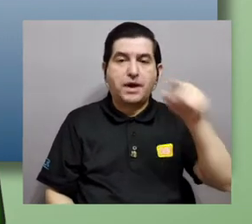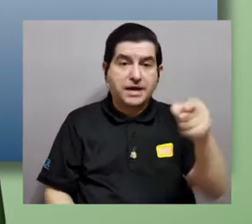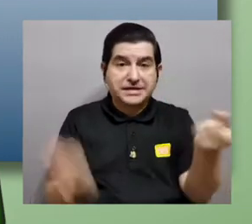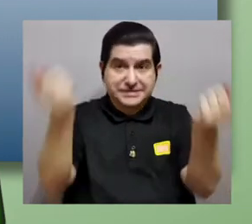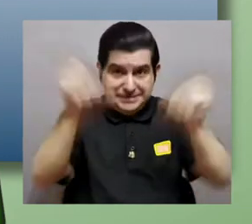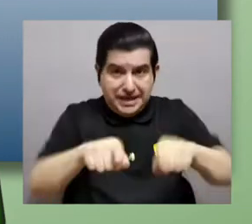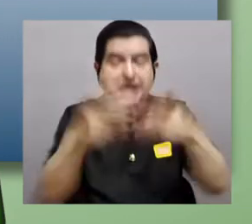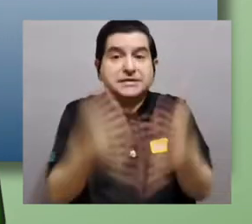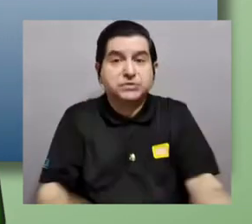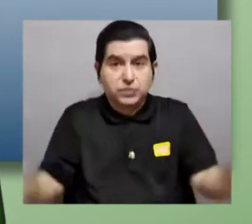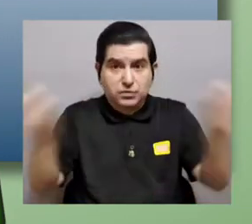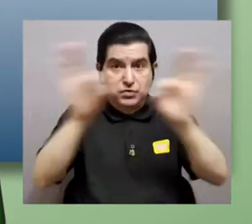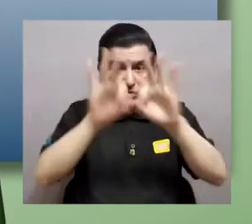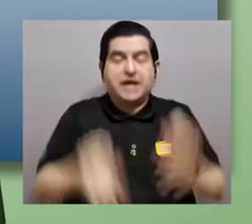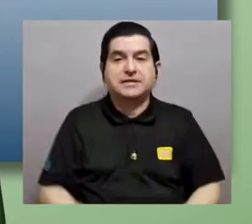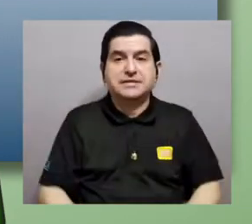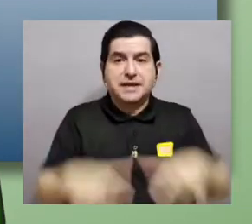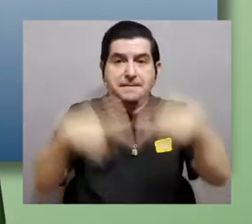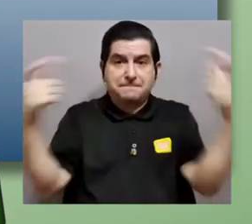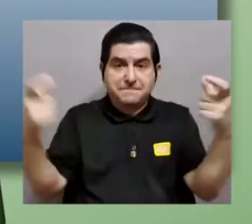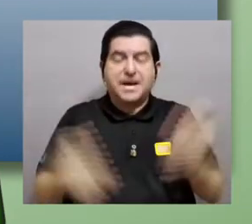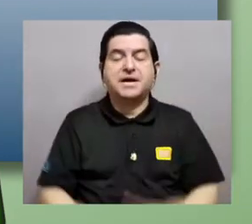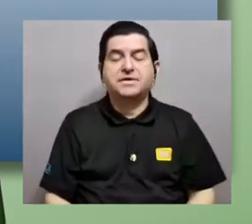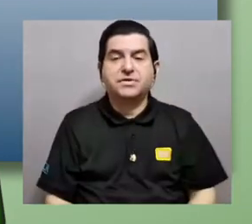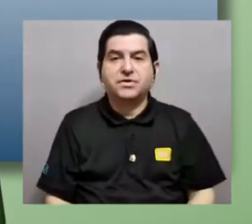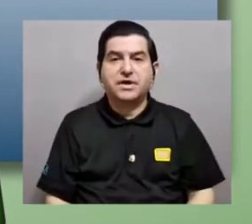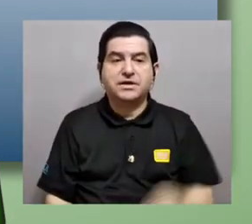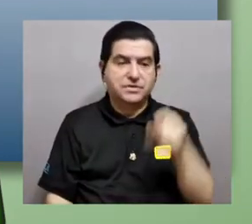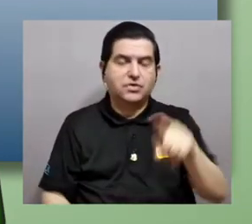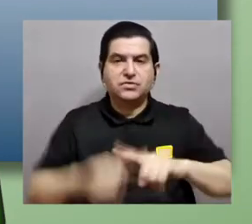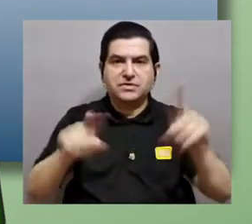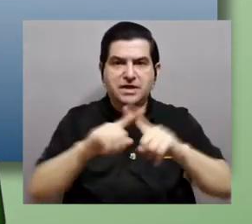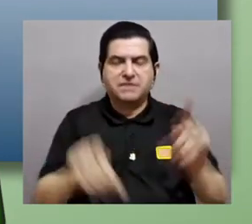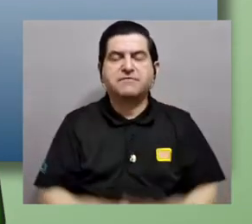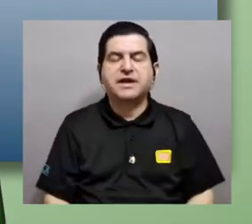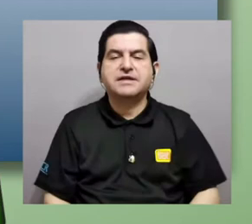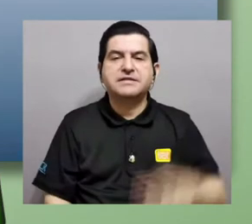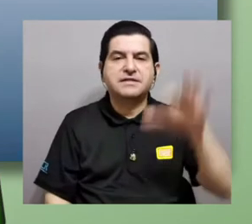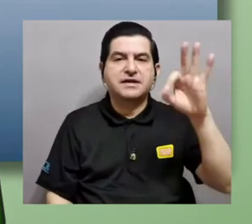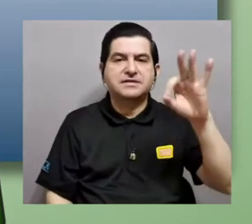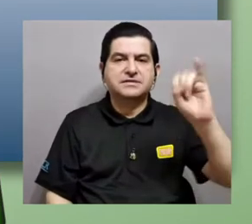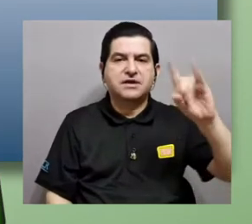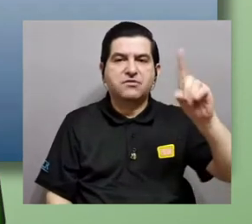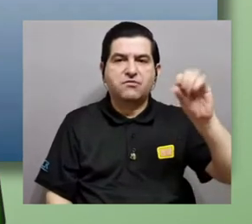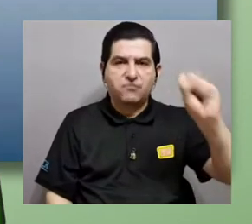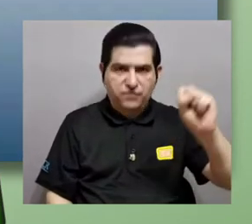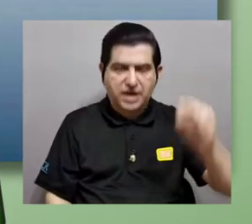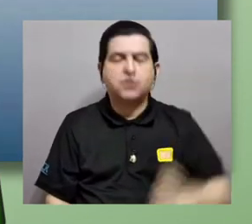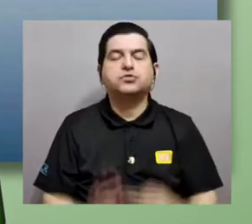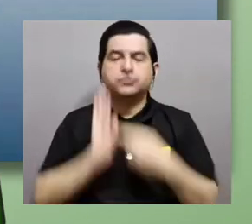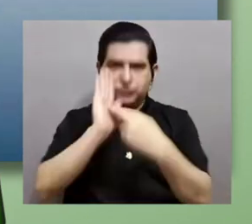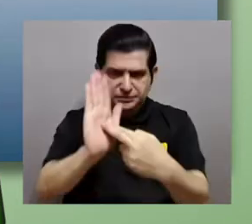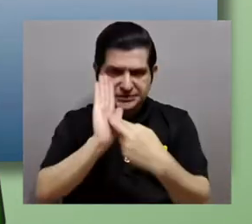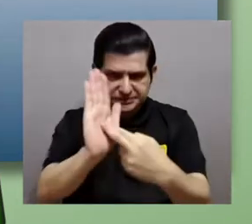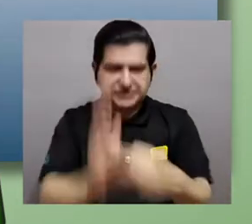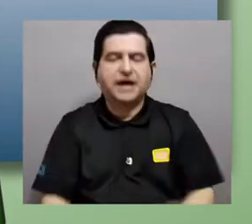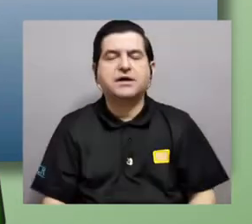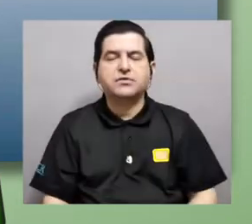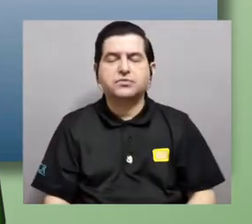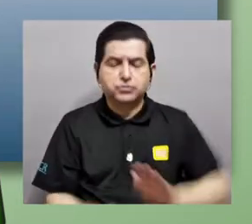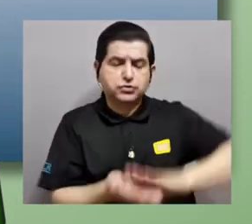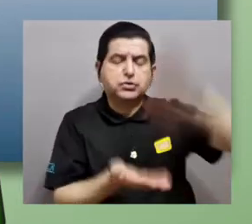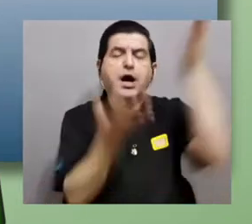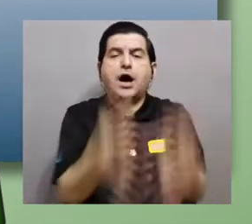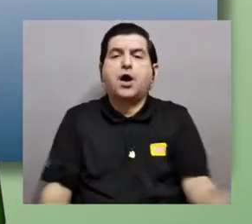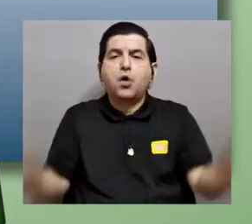En este caso es muy importante porque aparece en la mayoría de los filos de invertebrados. De pronto vamos a tener casi todos los filos representados. Hay un